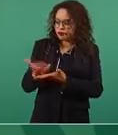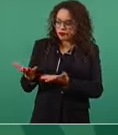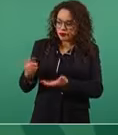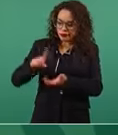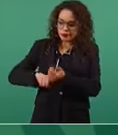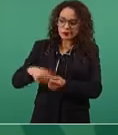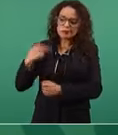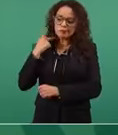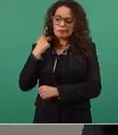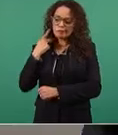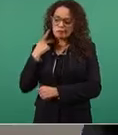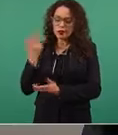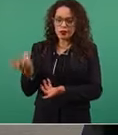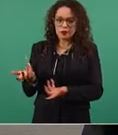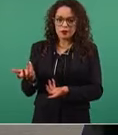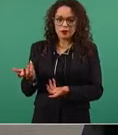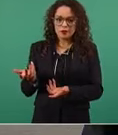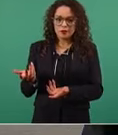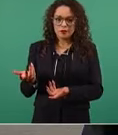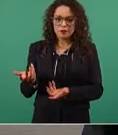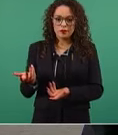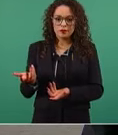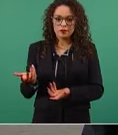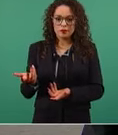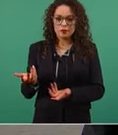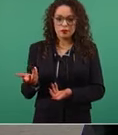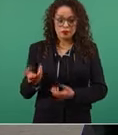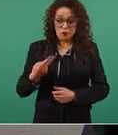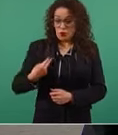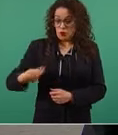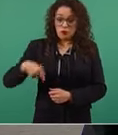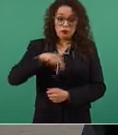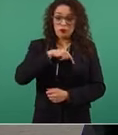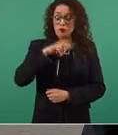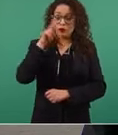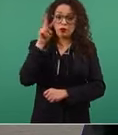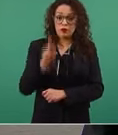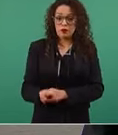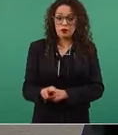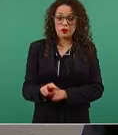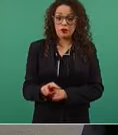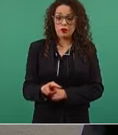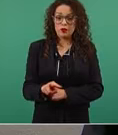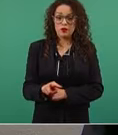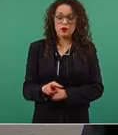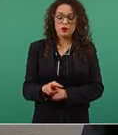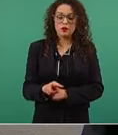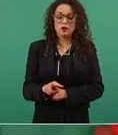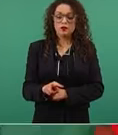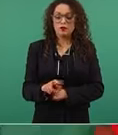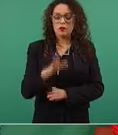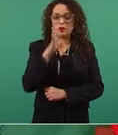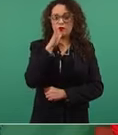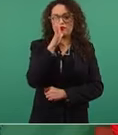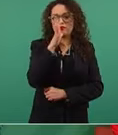nosotros no podemos tener como asesor